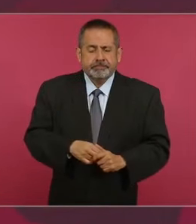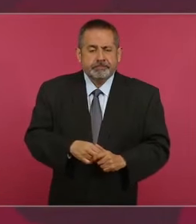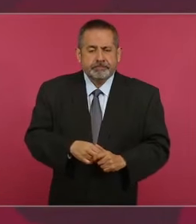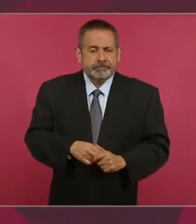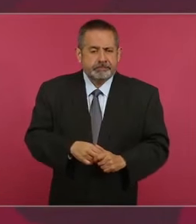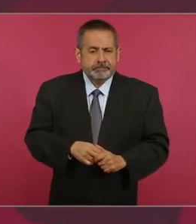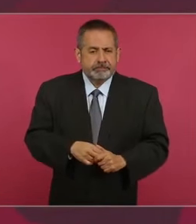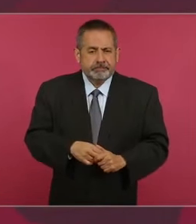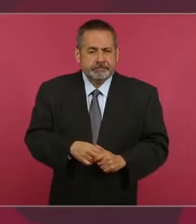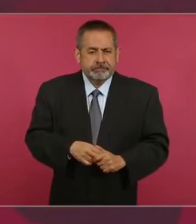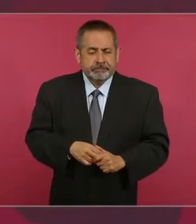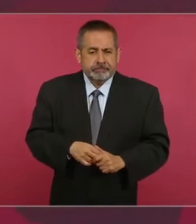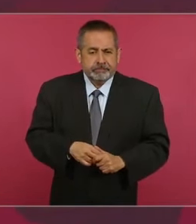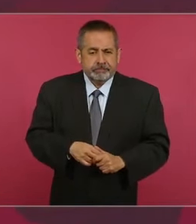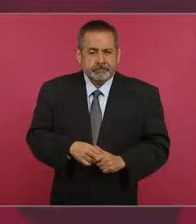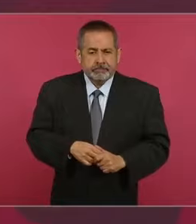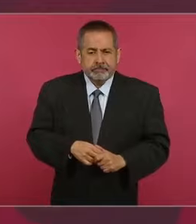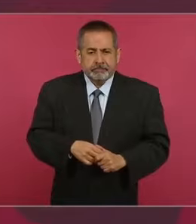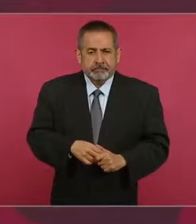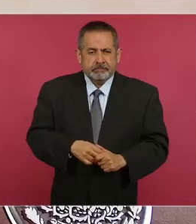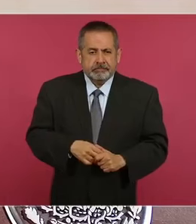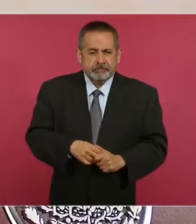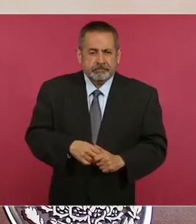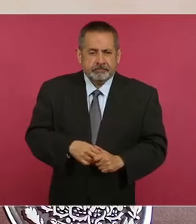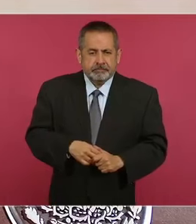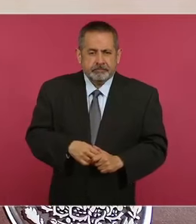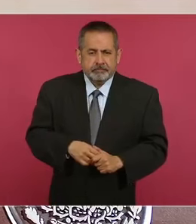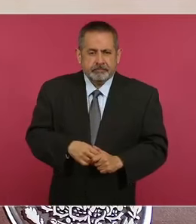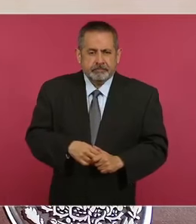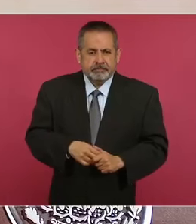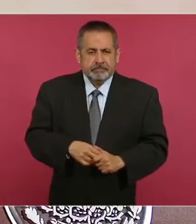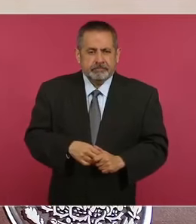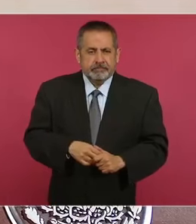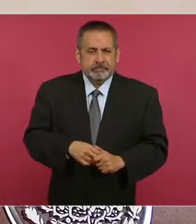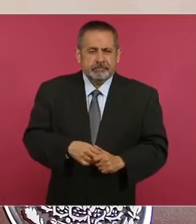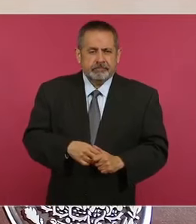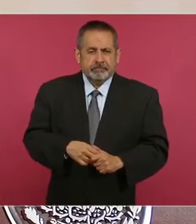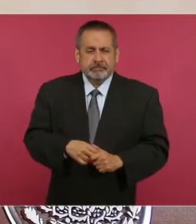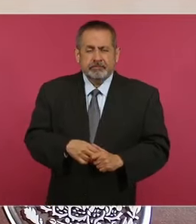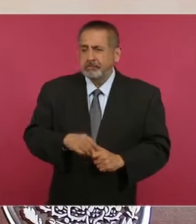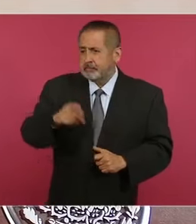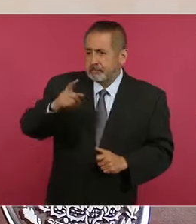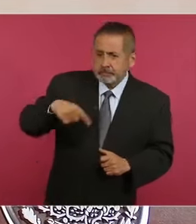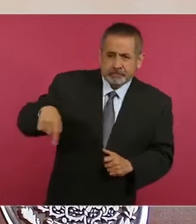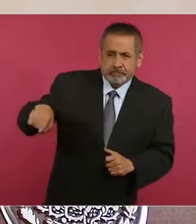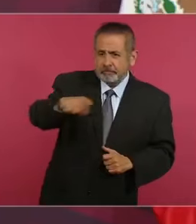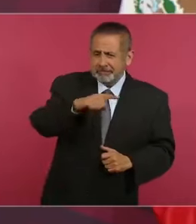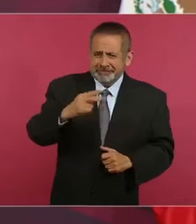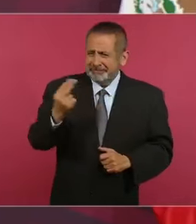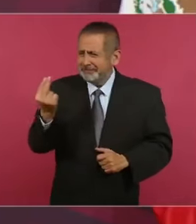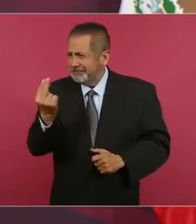más derecho los más necesitados.